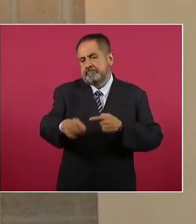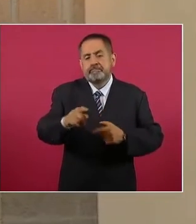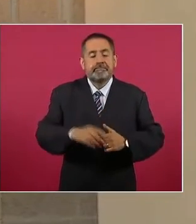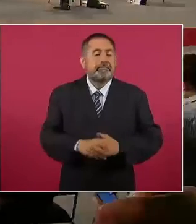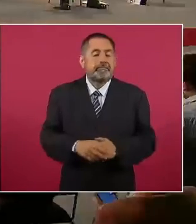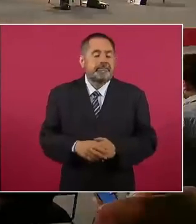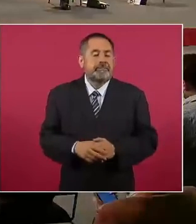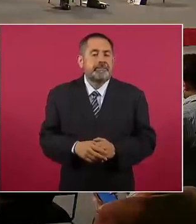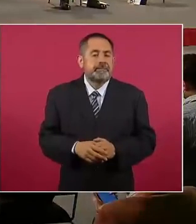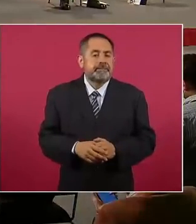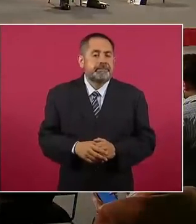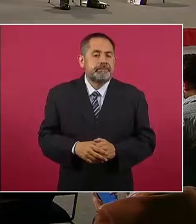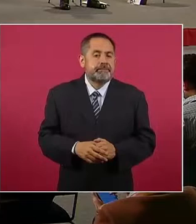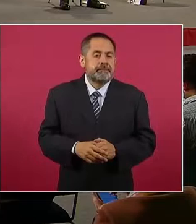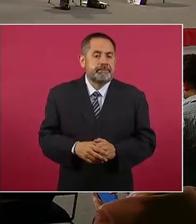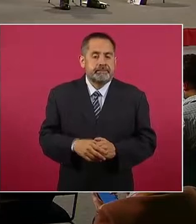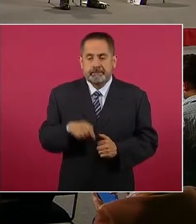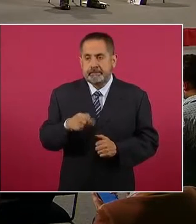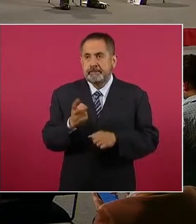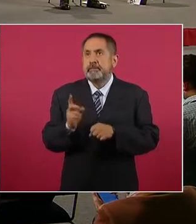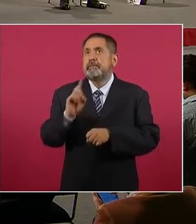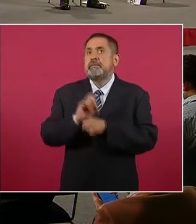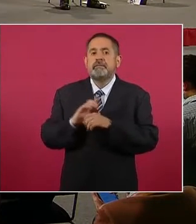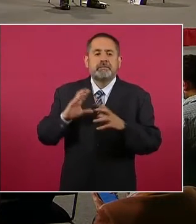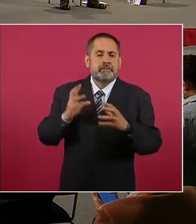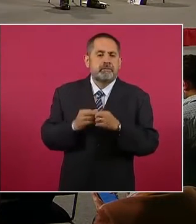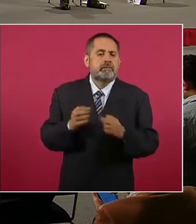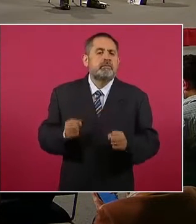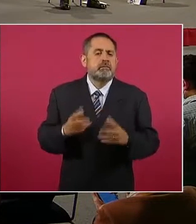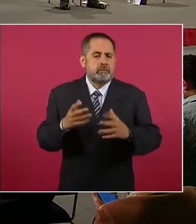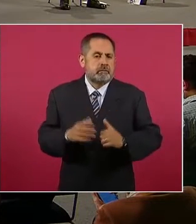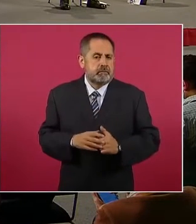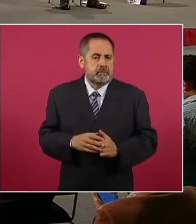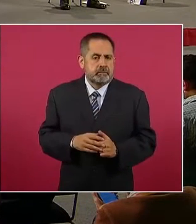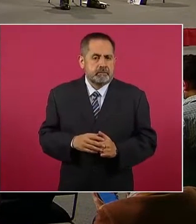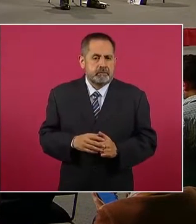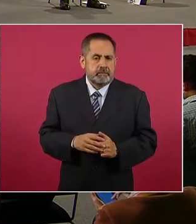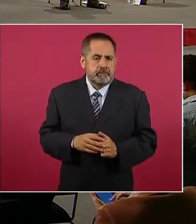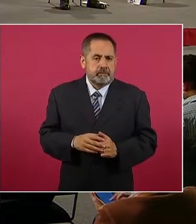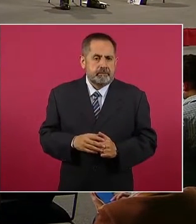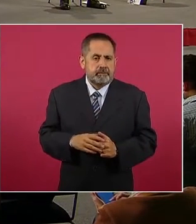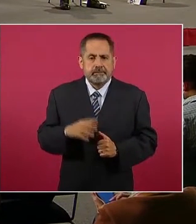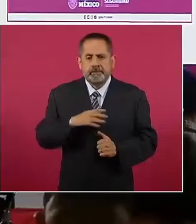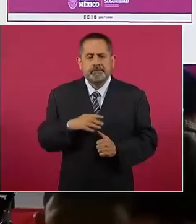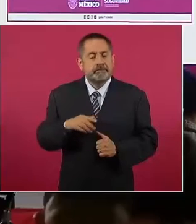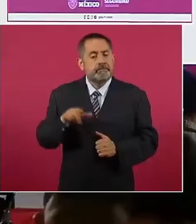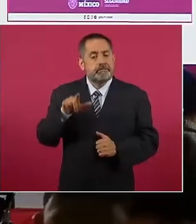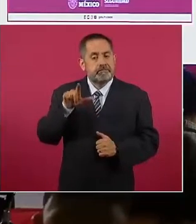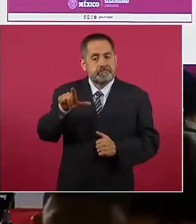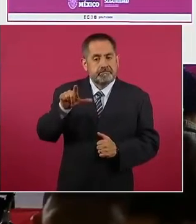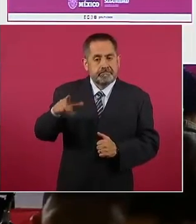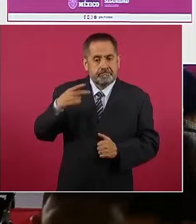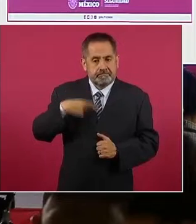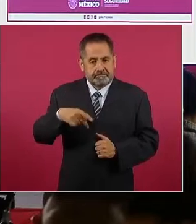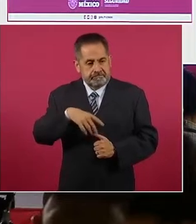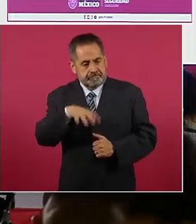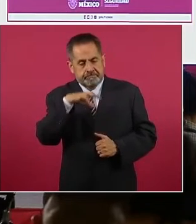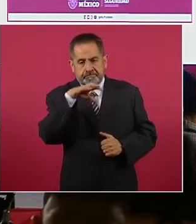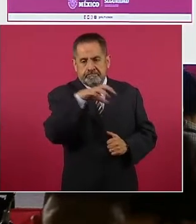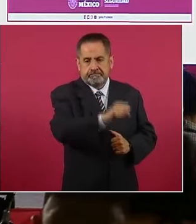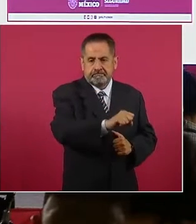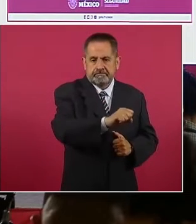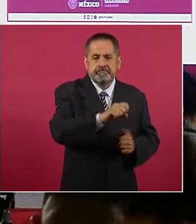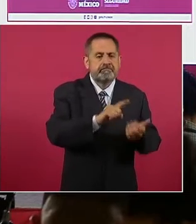Con esto, al día de hoy, hay 17 detenidos en el